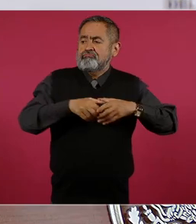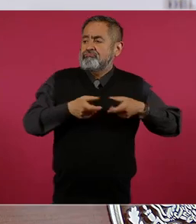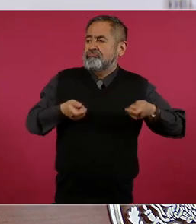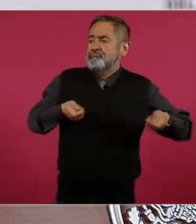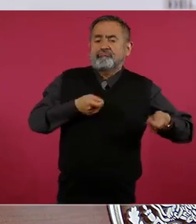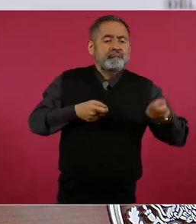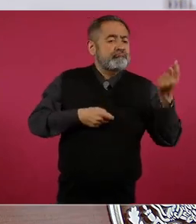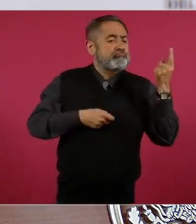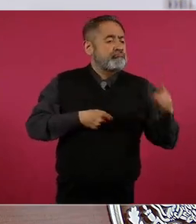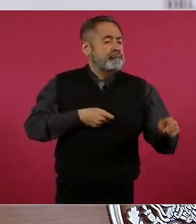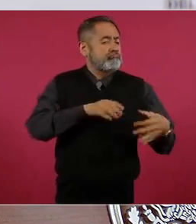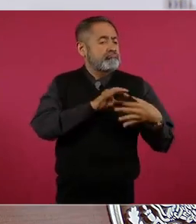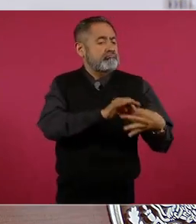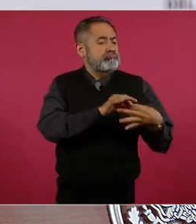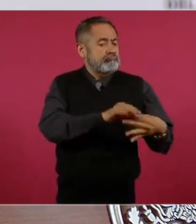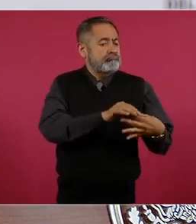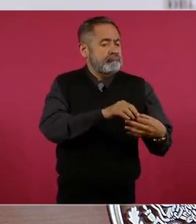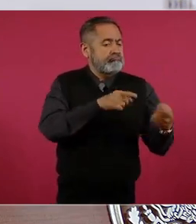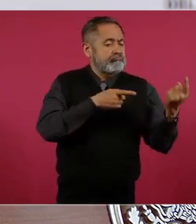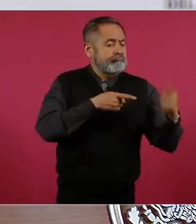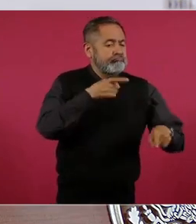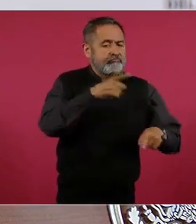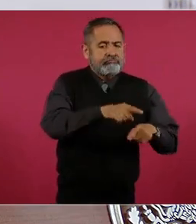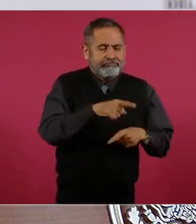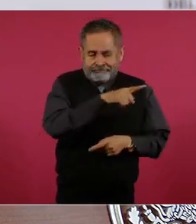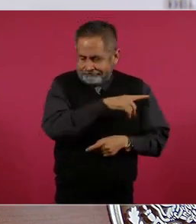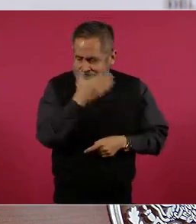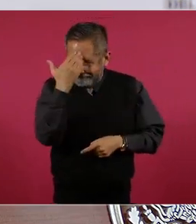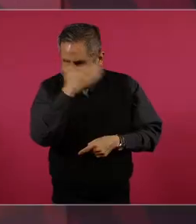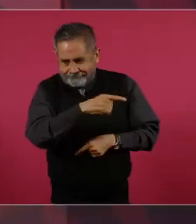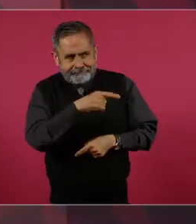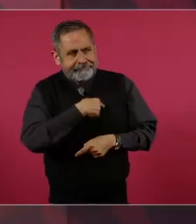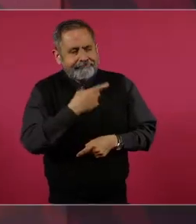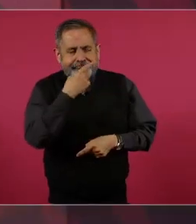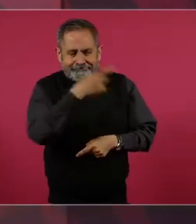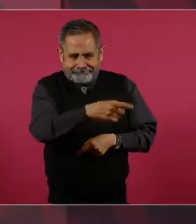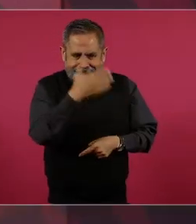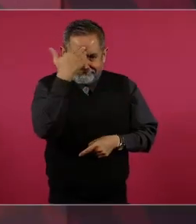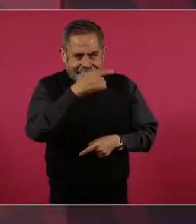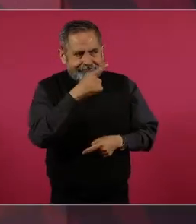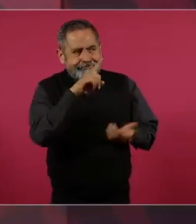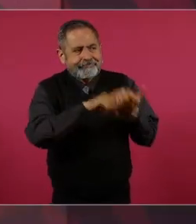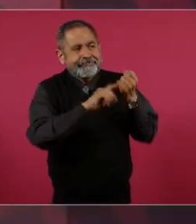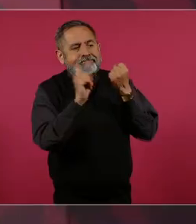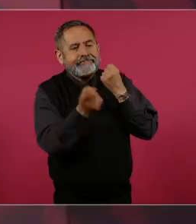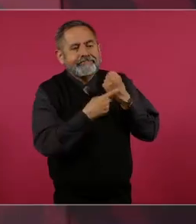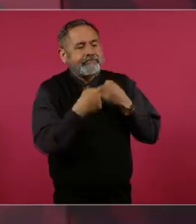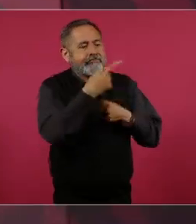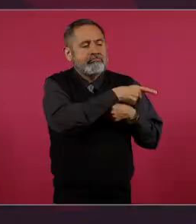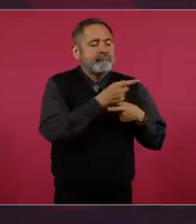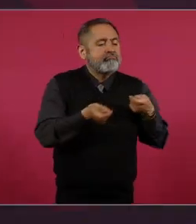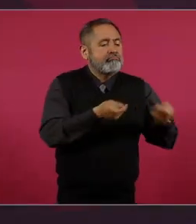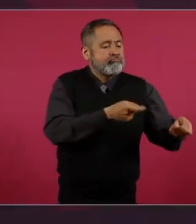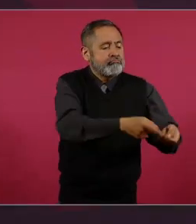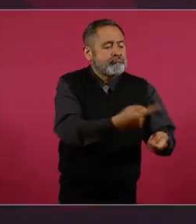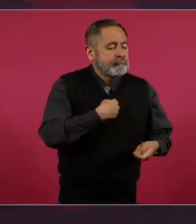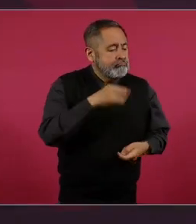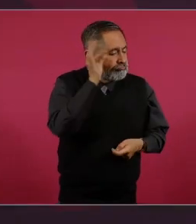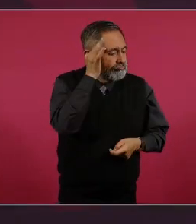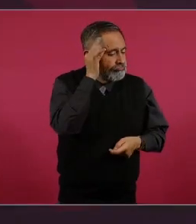y ellos saben a lo que me refiero, que tienen de empleados